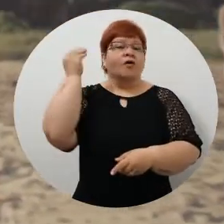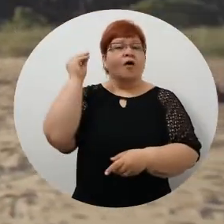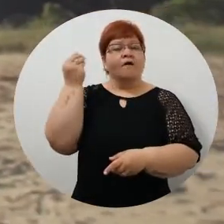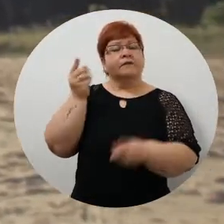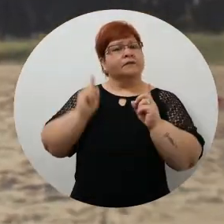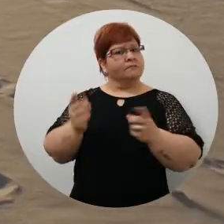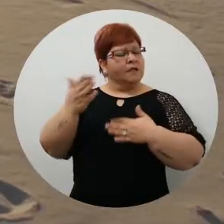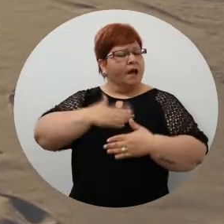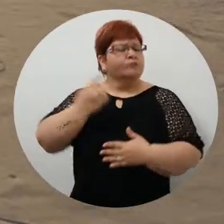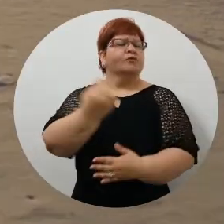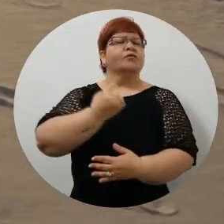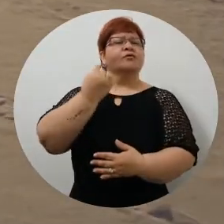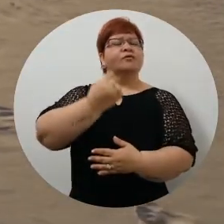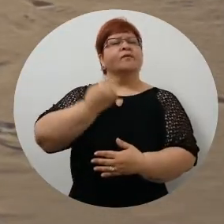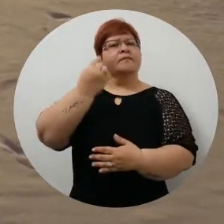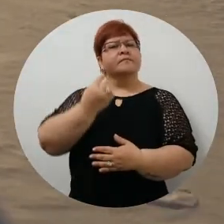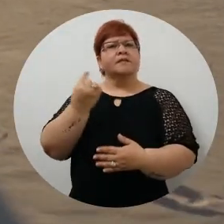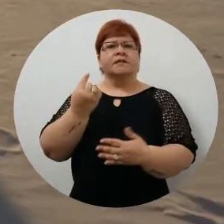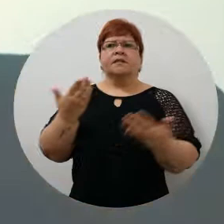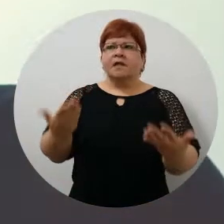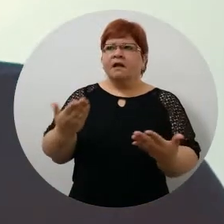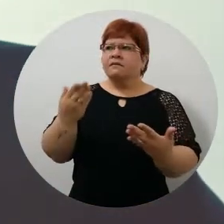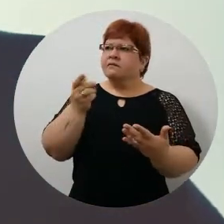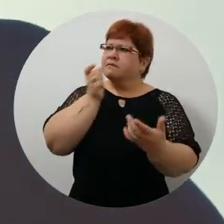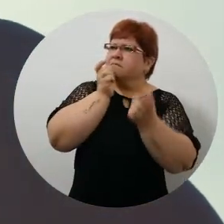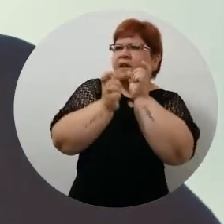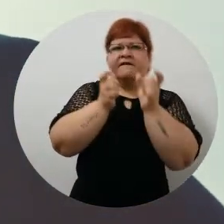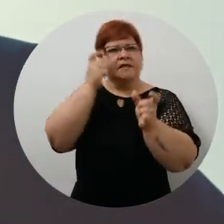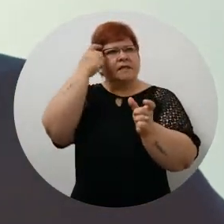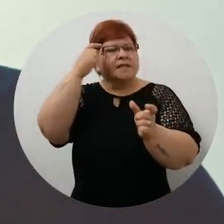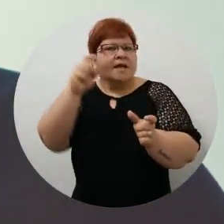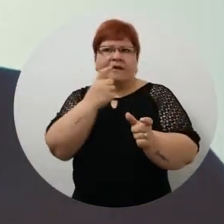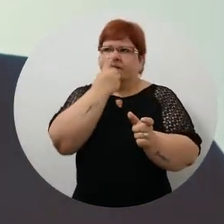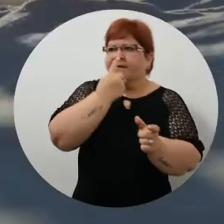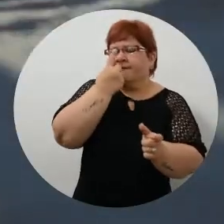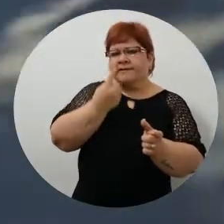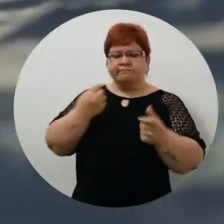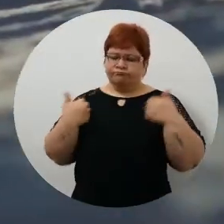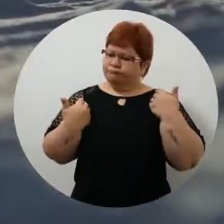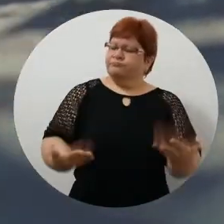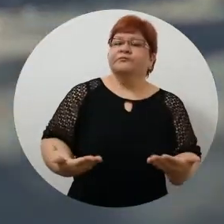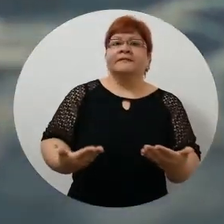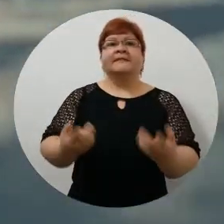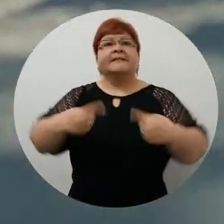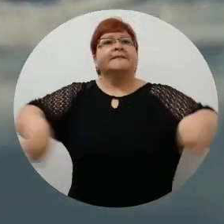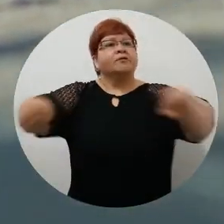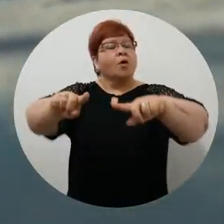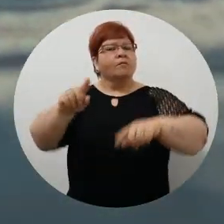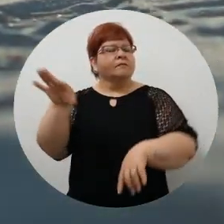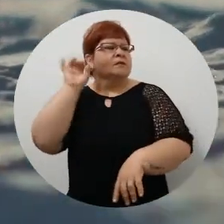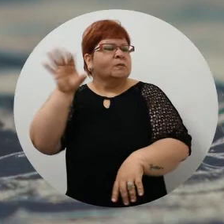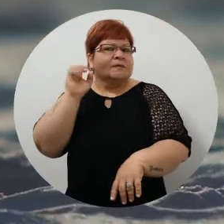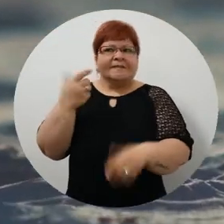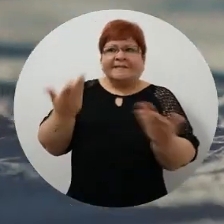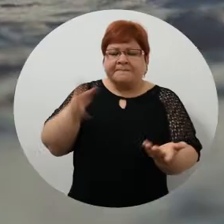de poder manejarse también con autonomía, de que su palabra y sus intereses sean escuchados y tomados en cuenta.